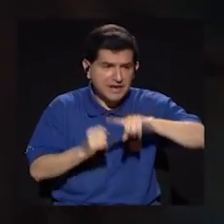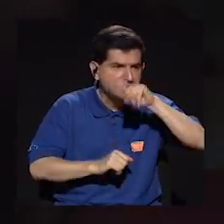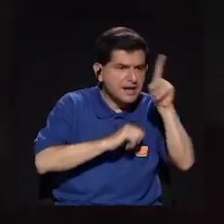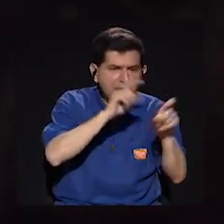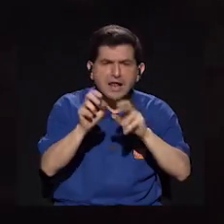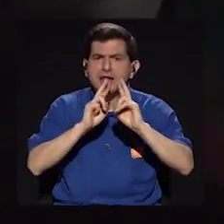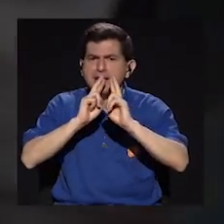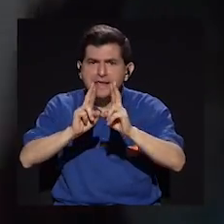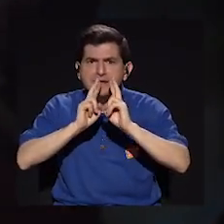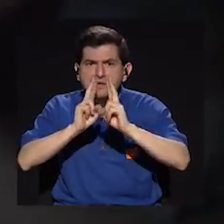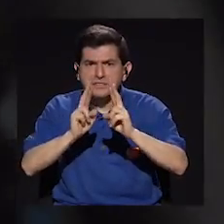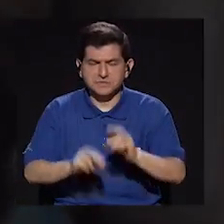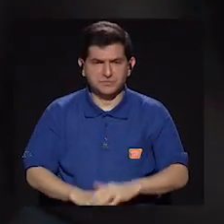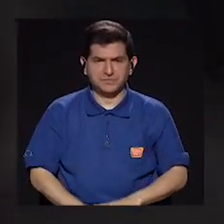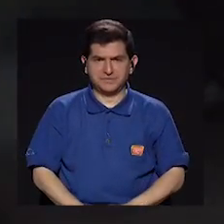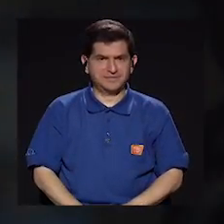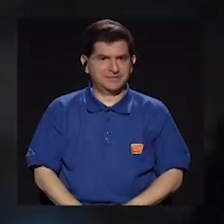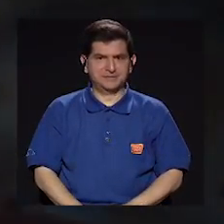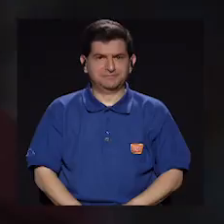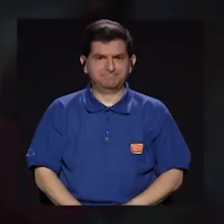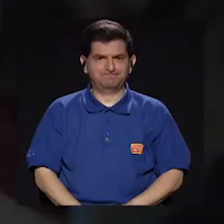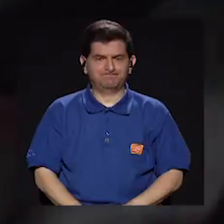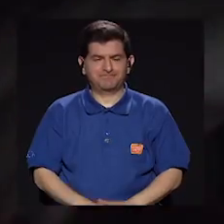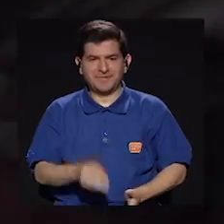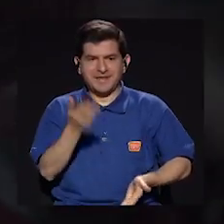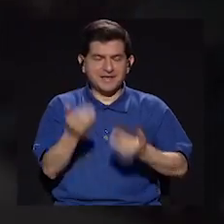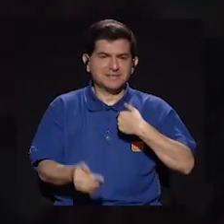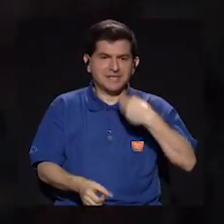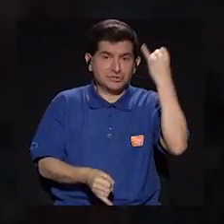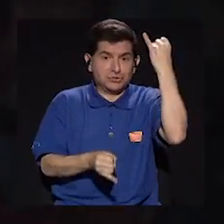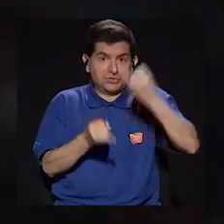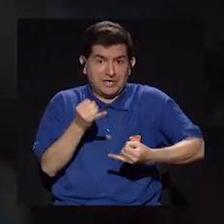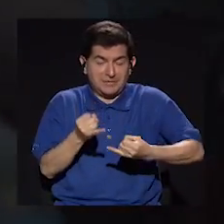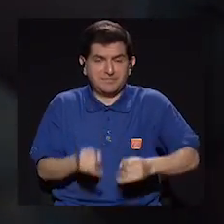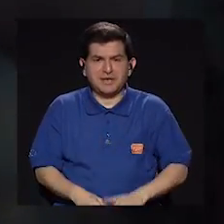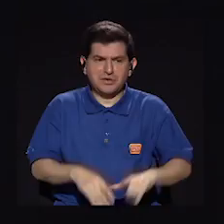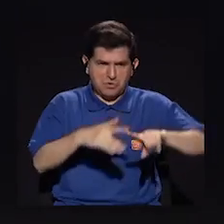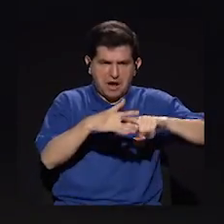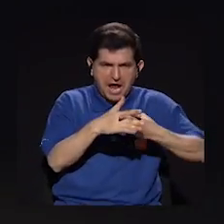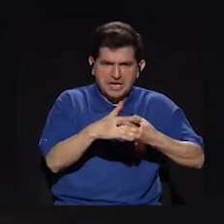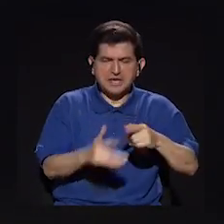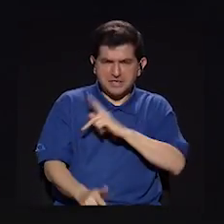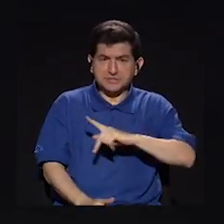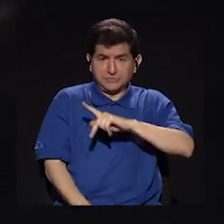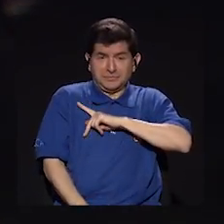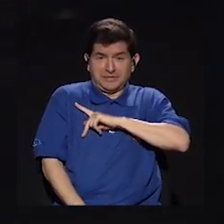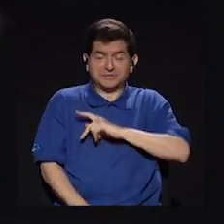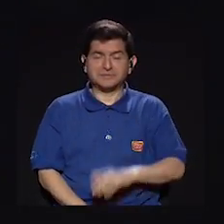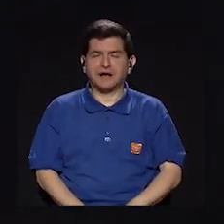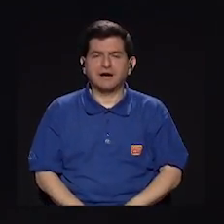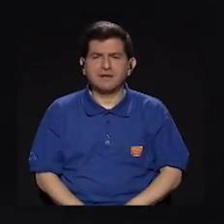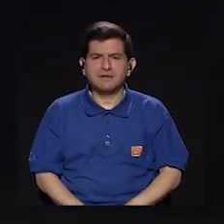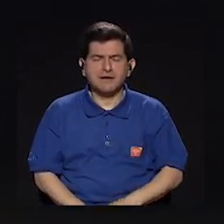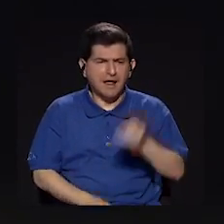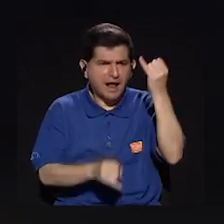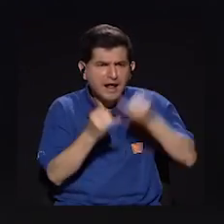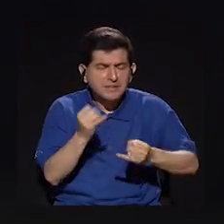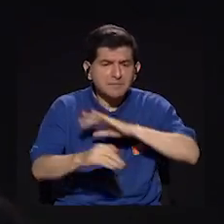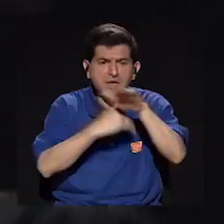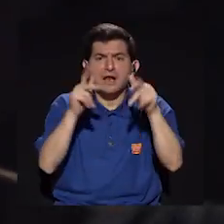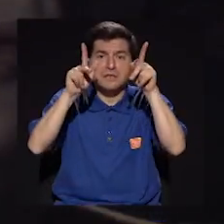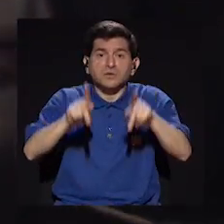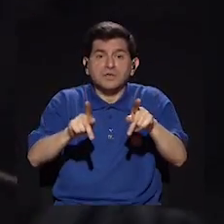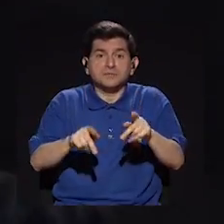al final, como preguntas y respuestas, ¿verdad? Y todo, como que termino y casi al inicio me lo tomaba muy personal. Digamos, como que